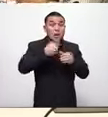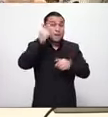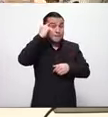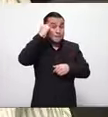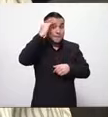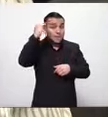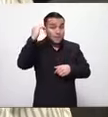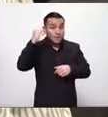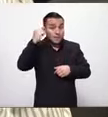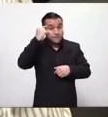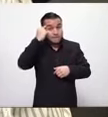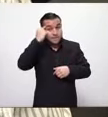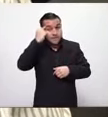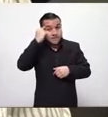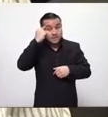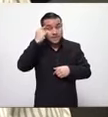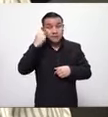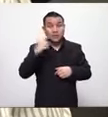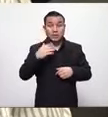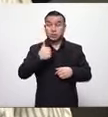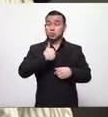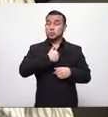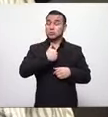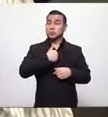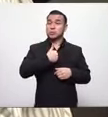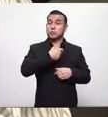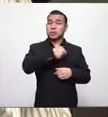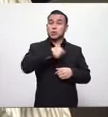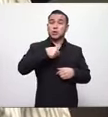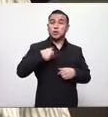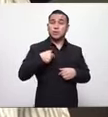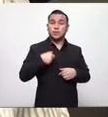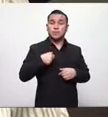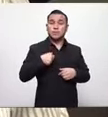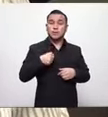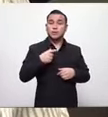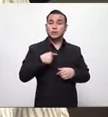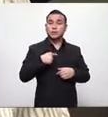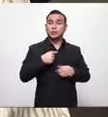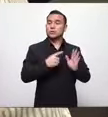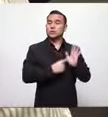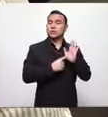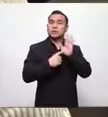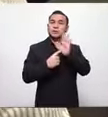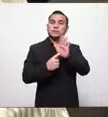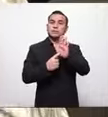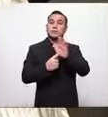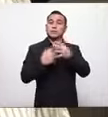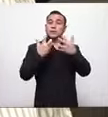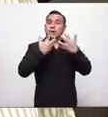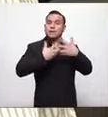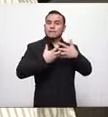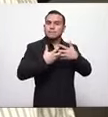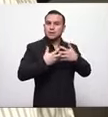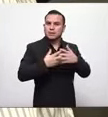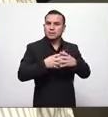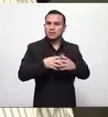llamado o se han autoyamado los únicos abanderados de la representación empresarial